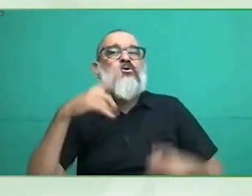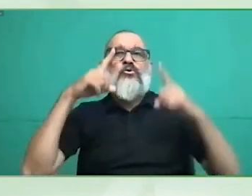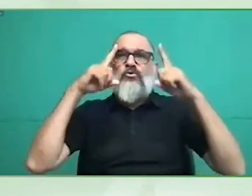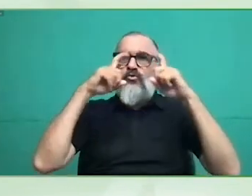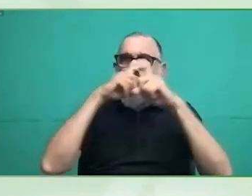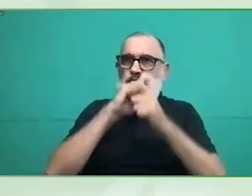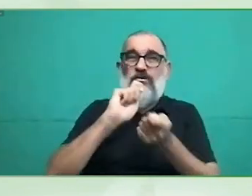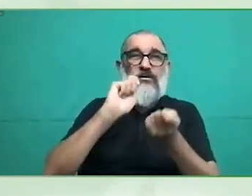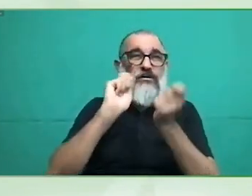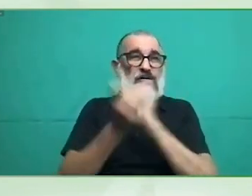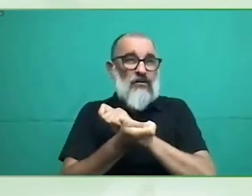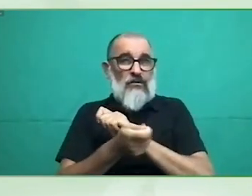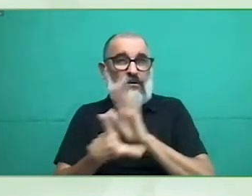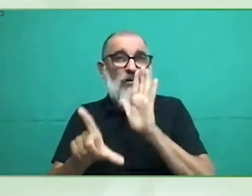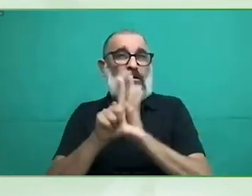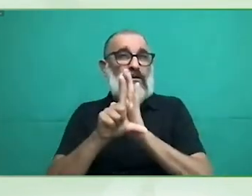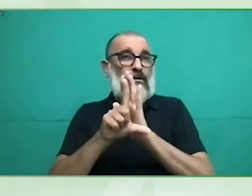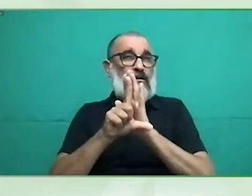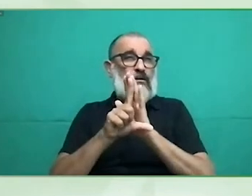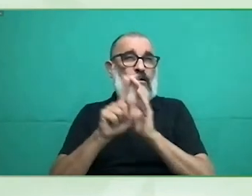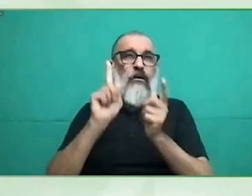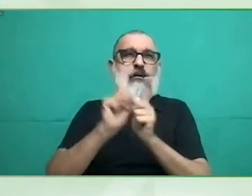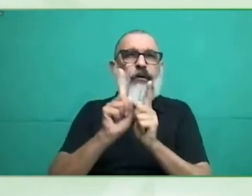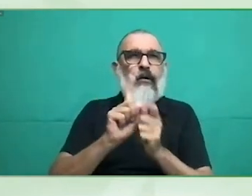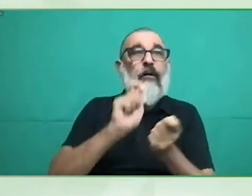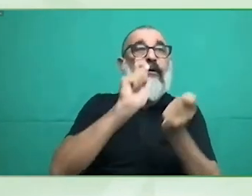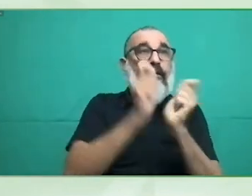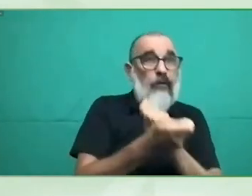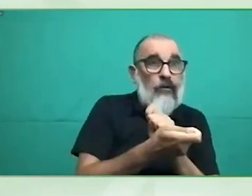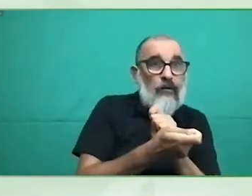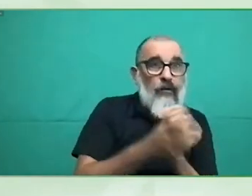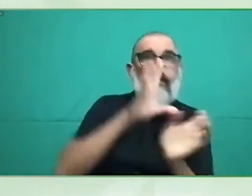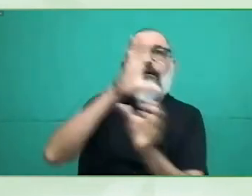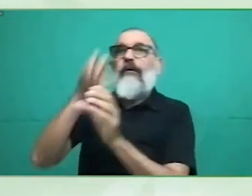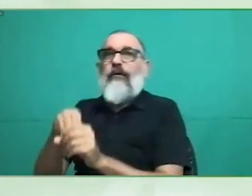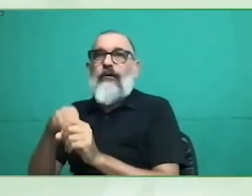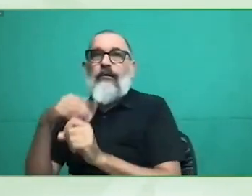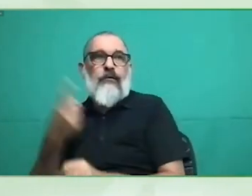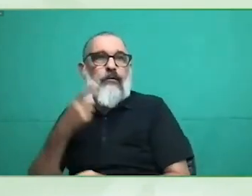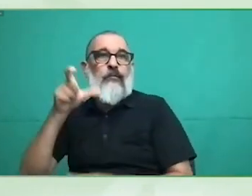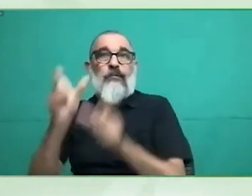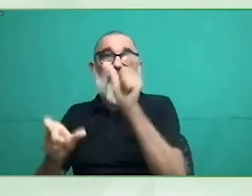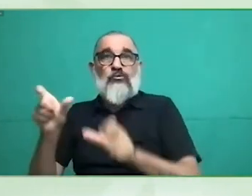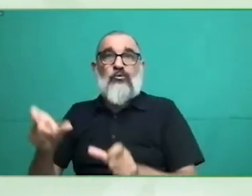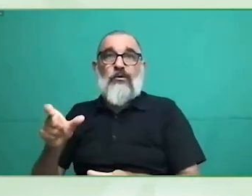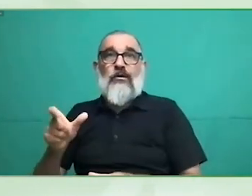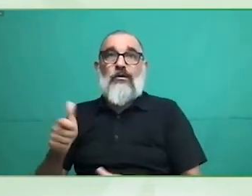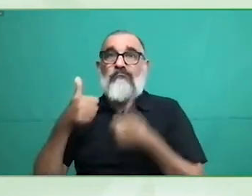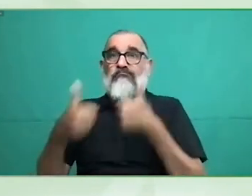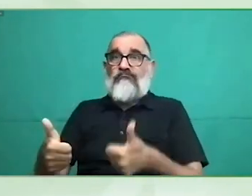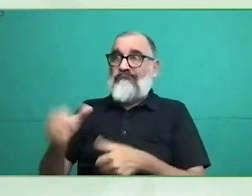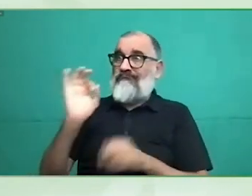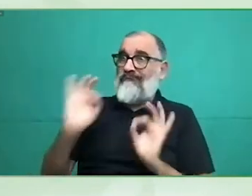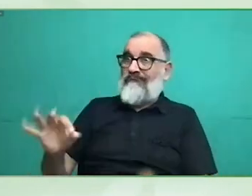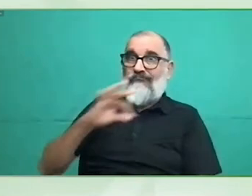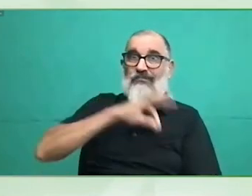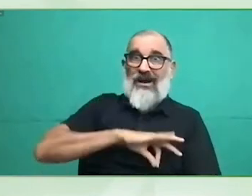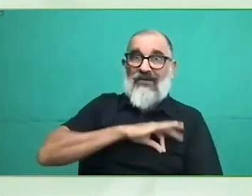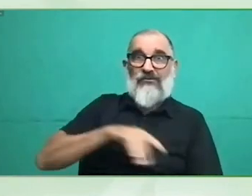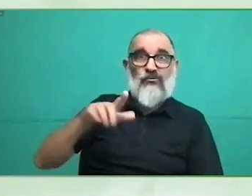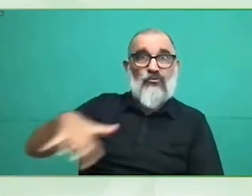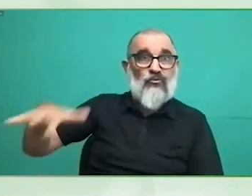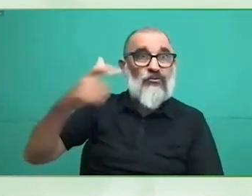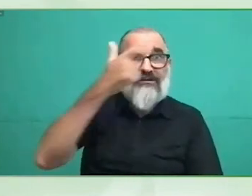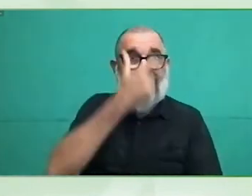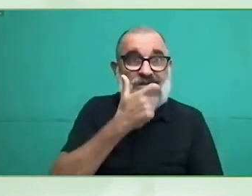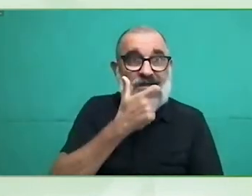recibir la información del código QR con con total normalidad y conseguir pues la plena